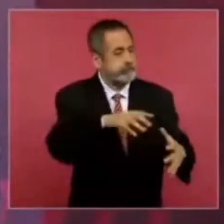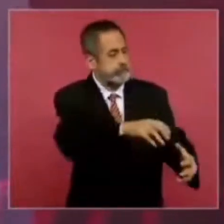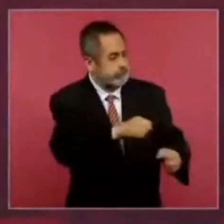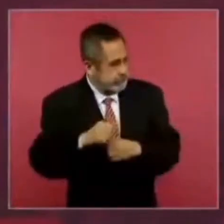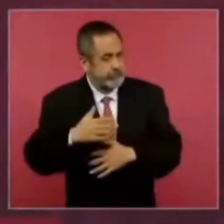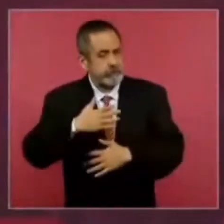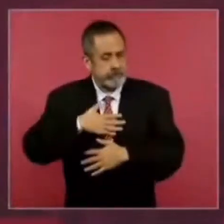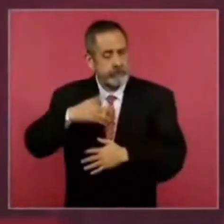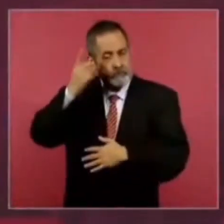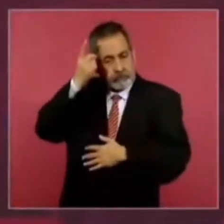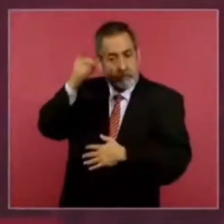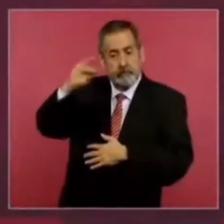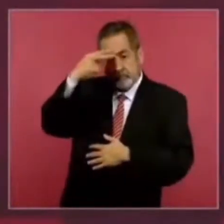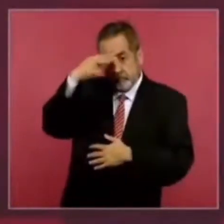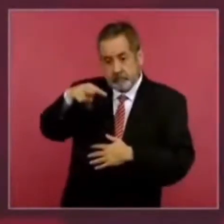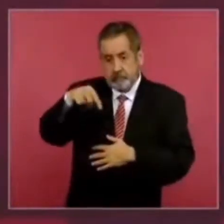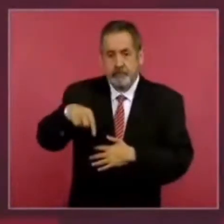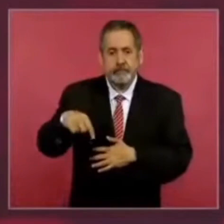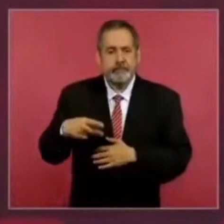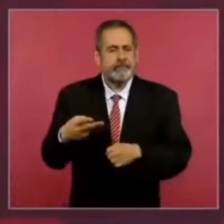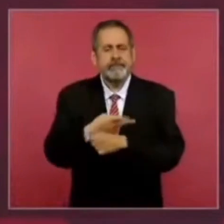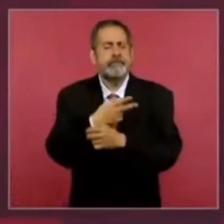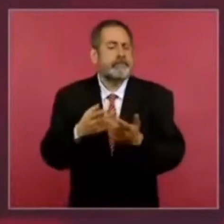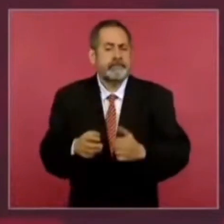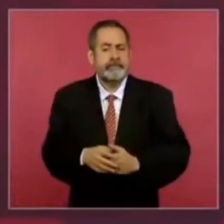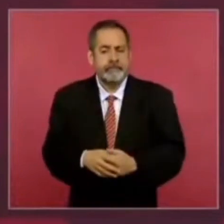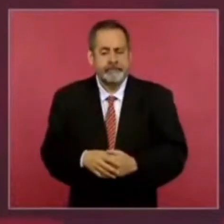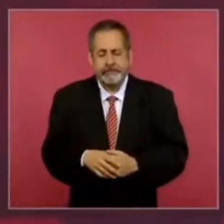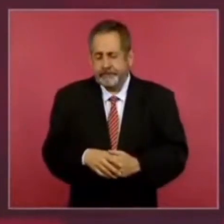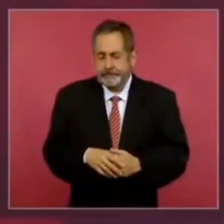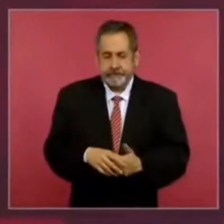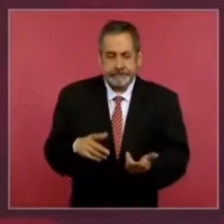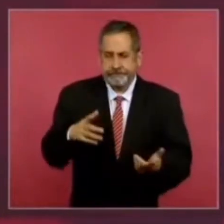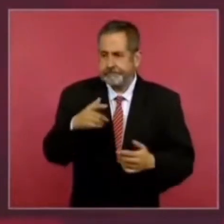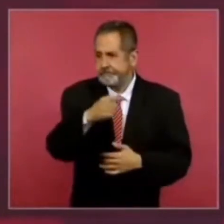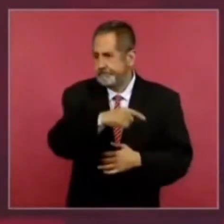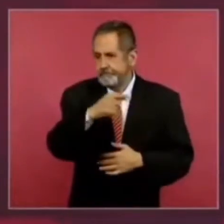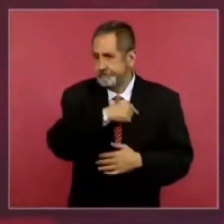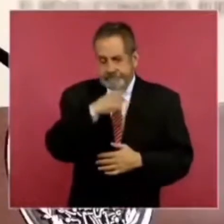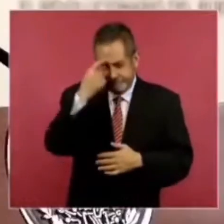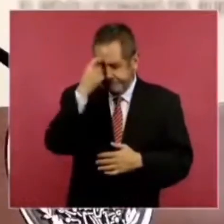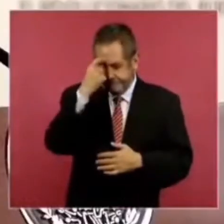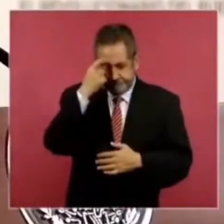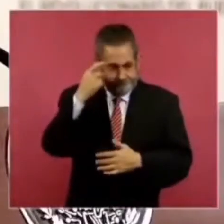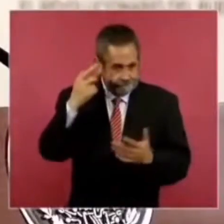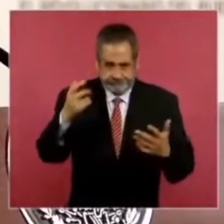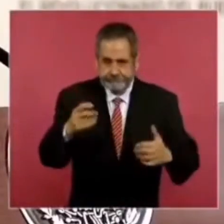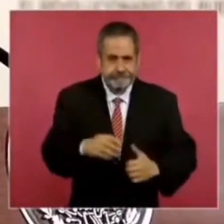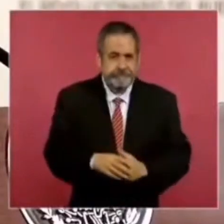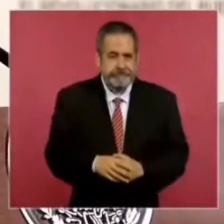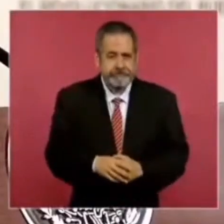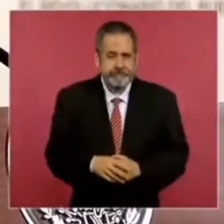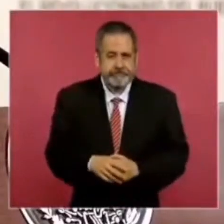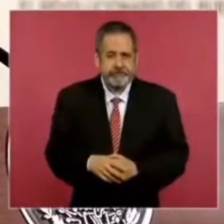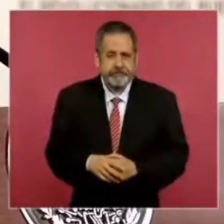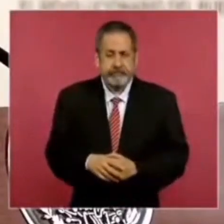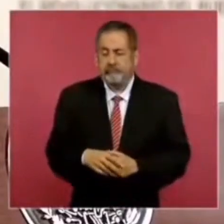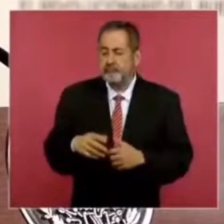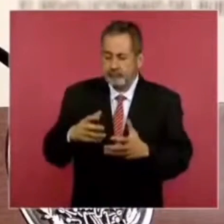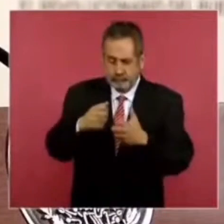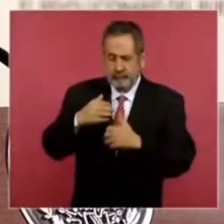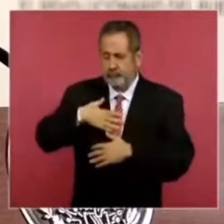fíjense la mentalidad que prevalecía, lo siguieron